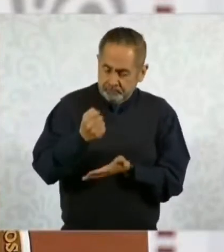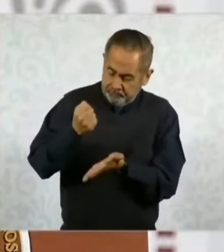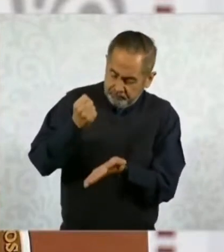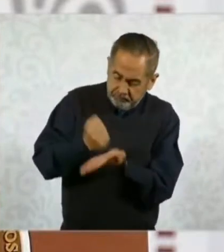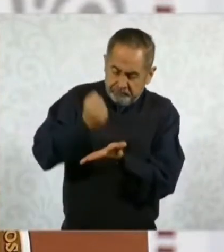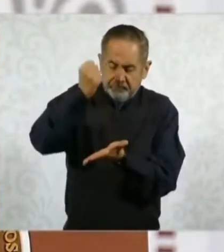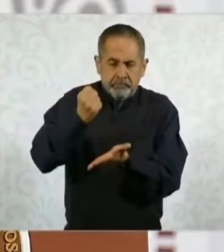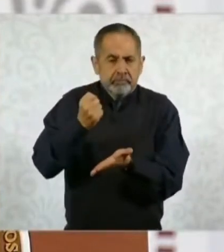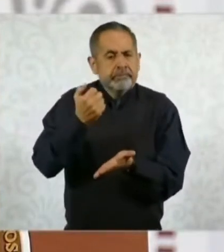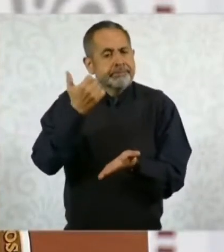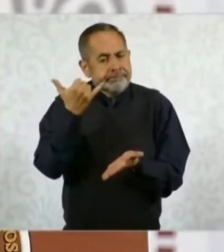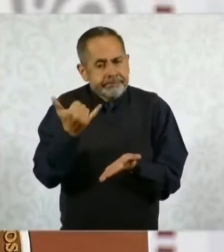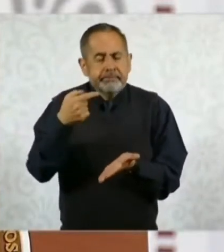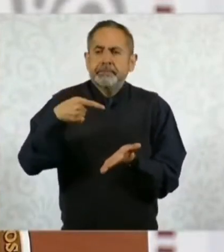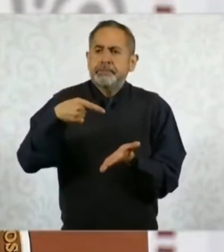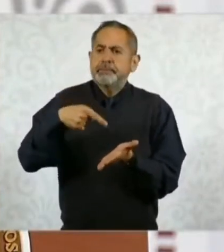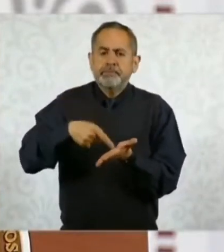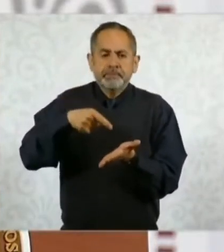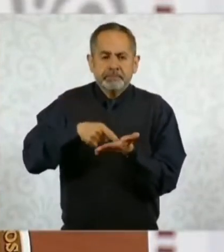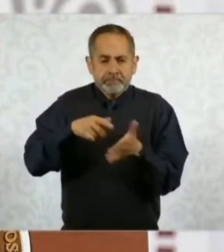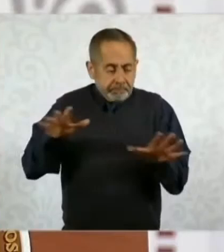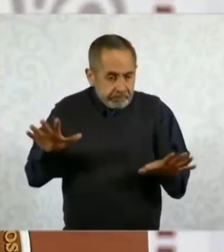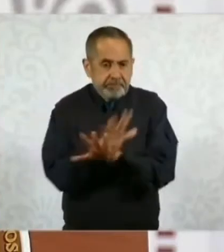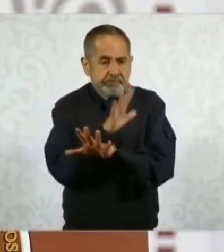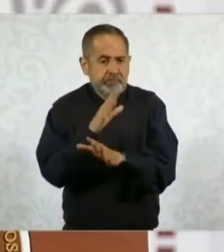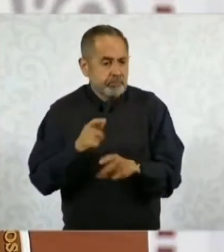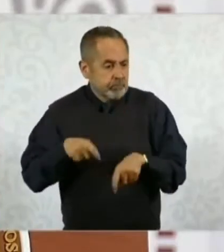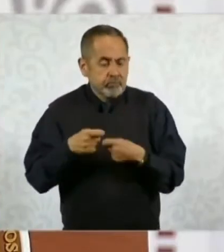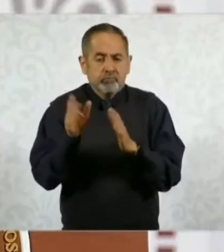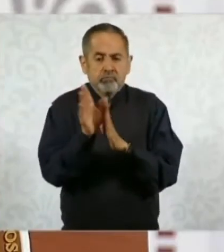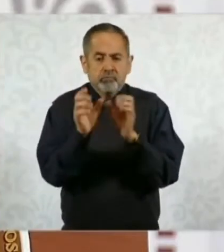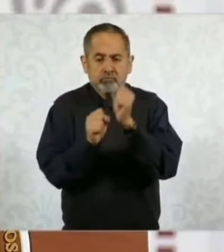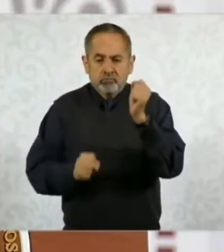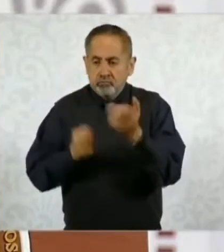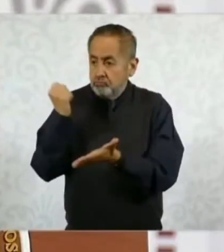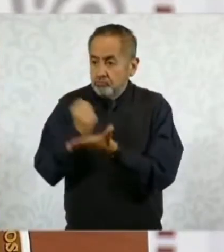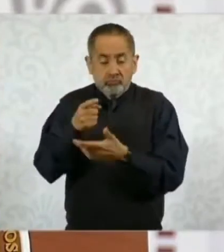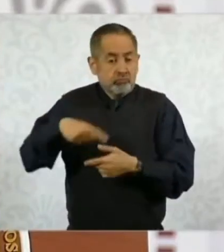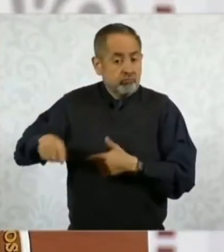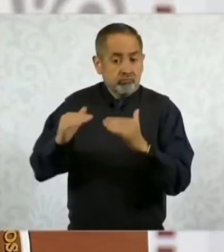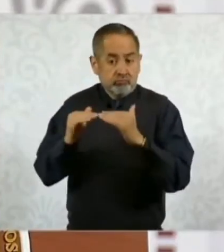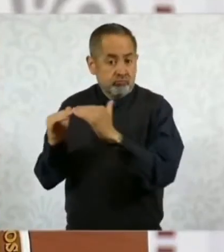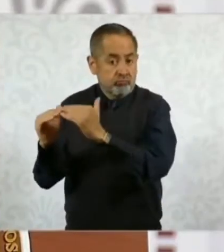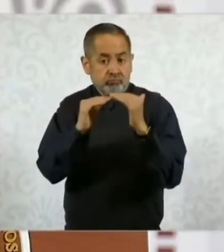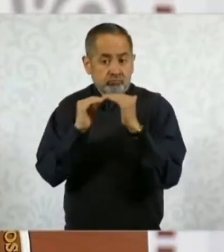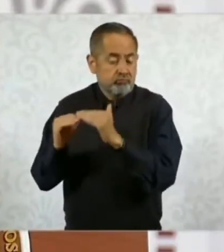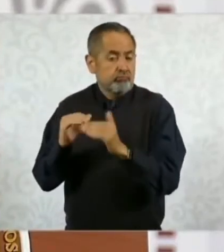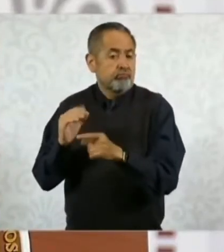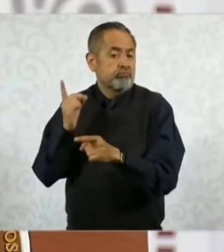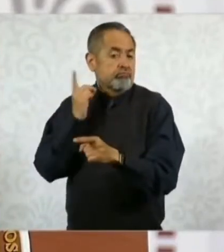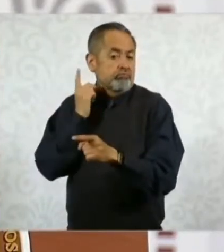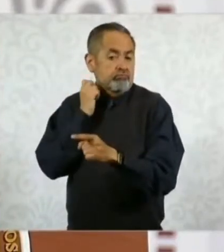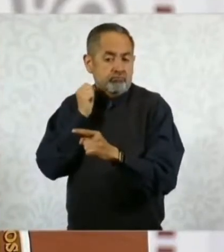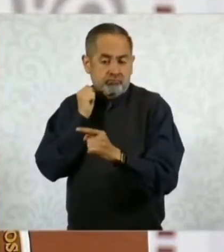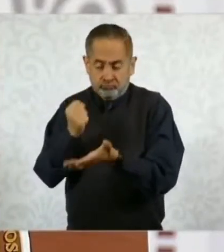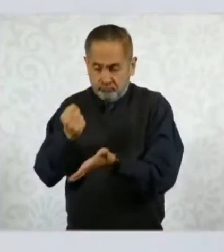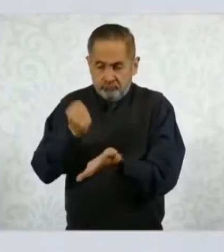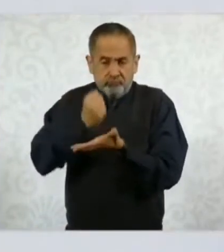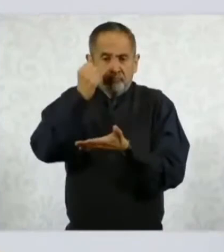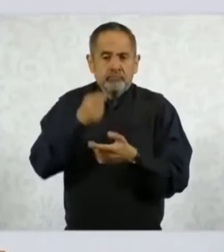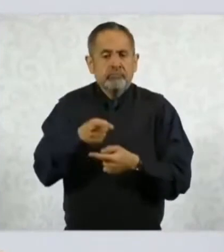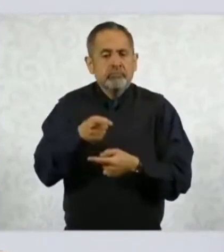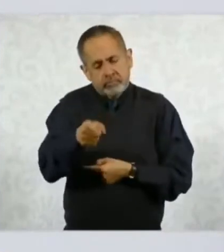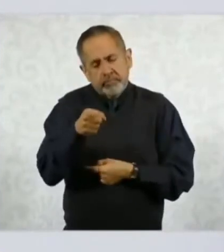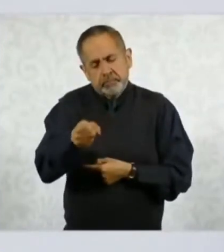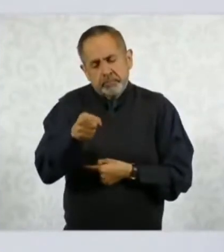reforma constitucional que fue aprobada por unanimidad, de una lucha histórica de los